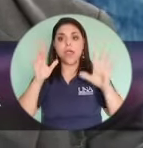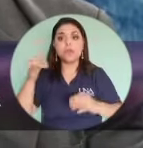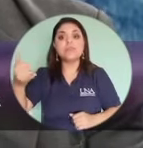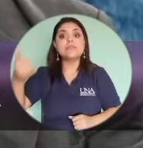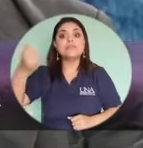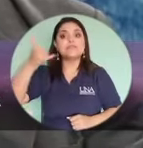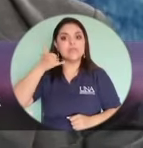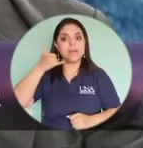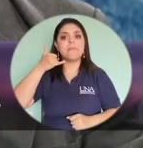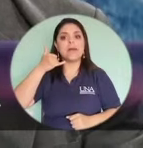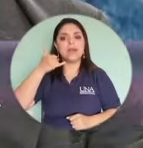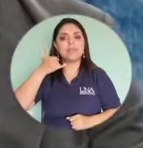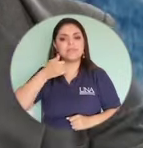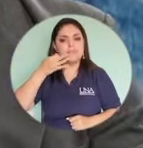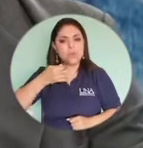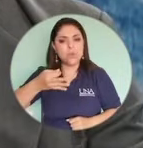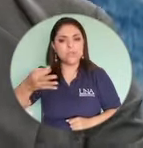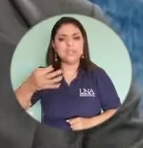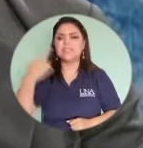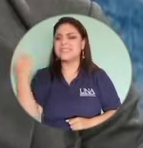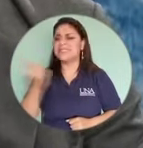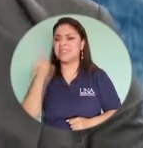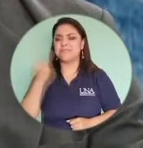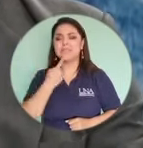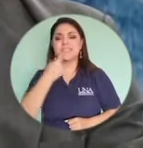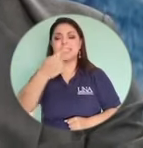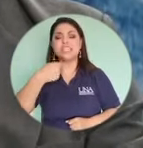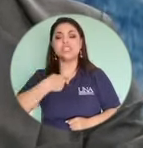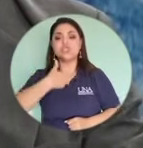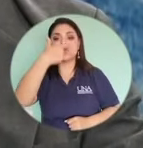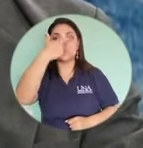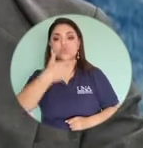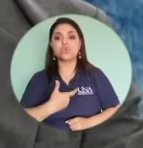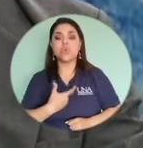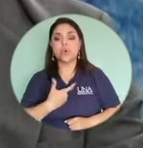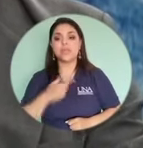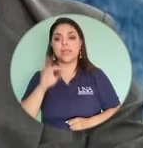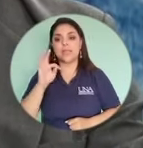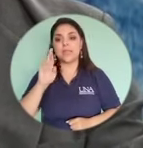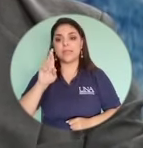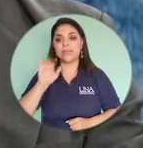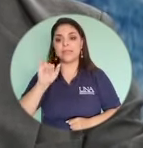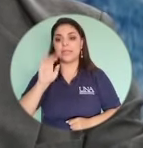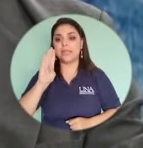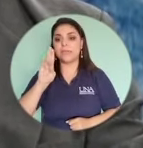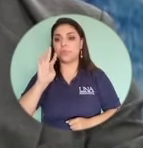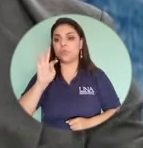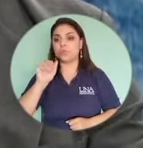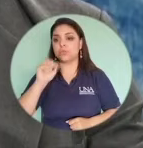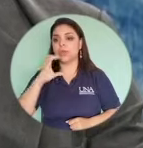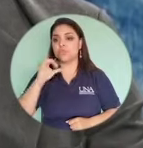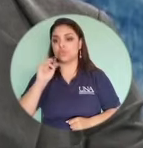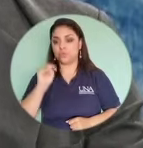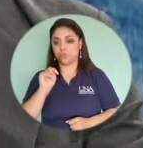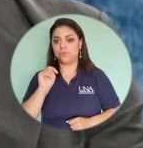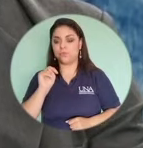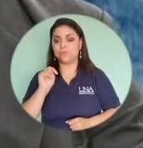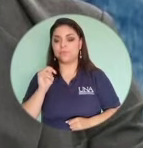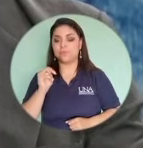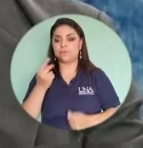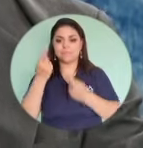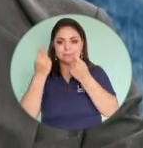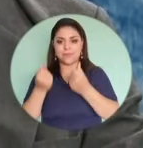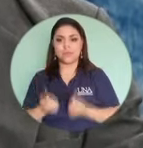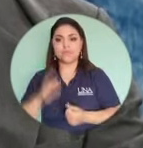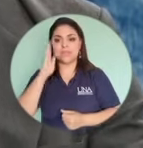están haciendo frecuentemente es que ya van de parte de tributación indirecta pero si yo no soy contribuyente si no estoy